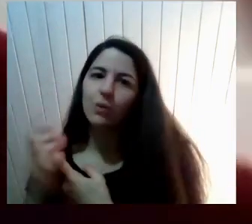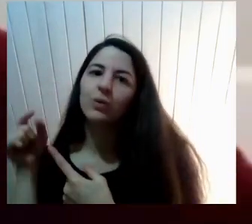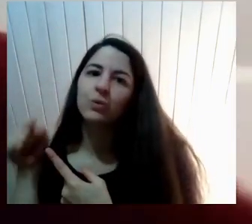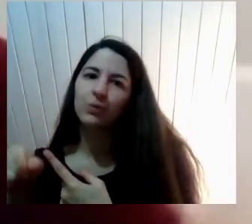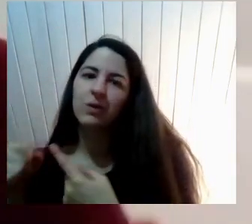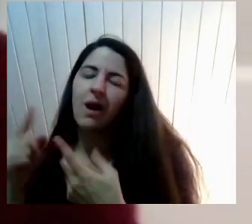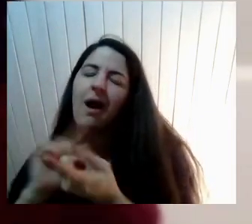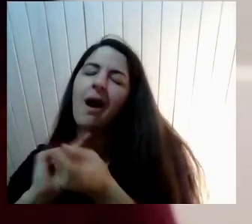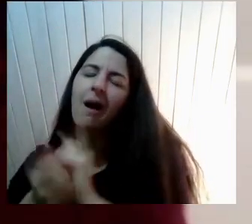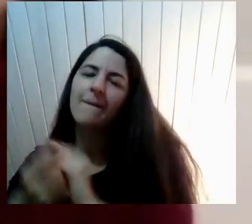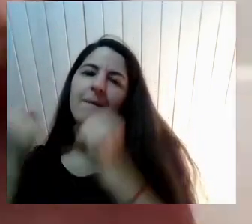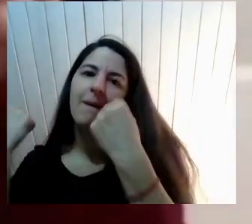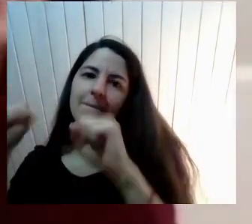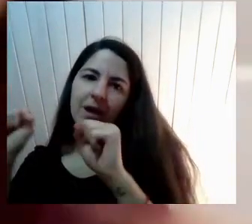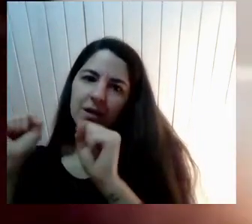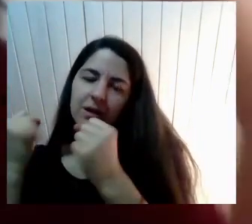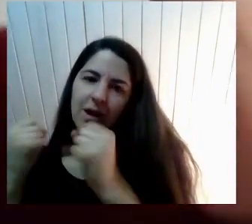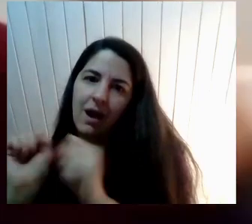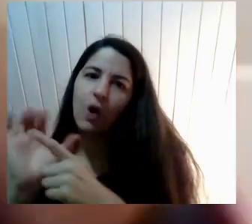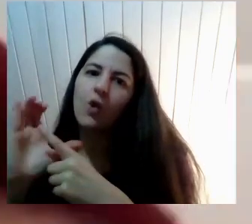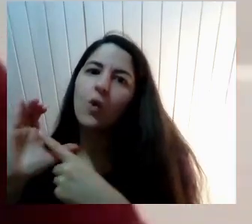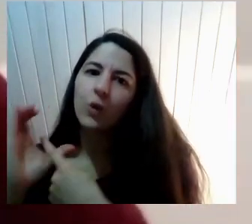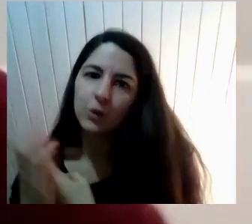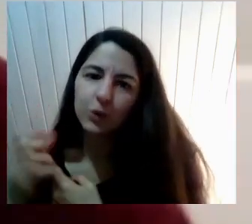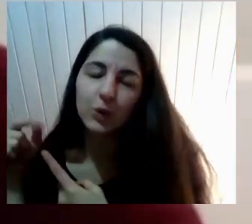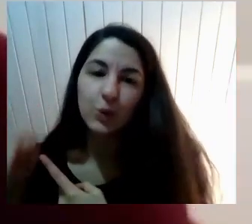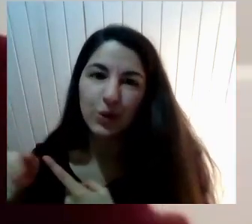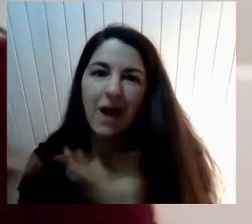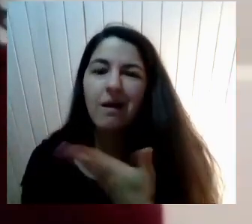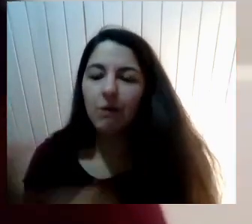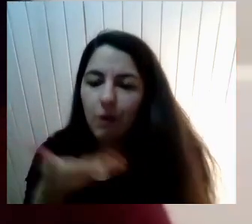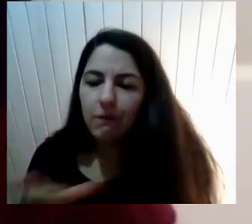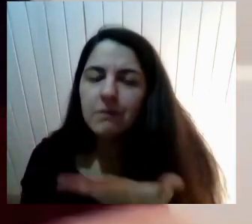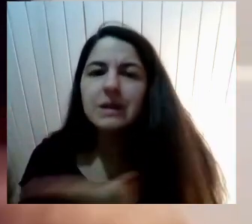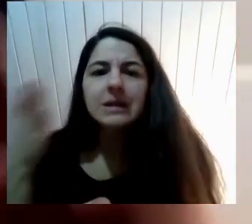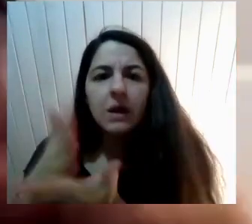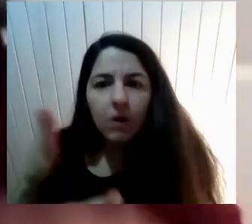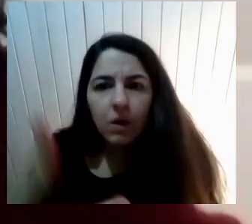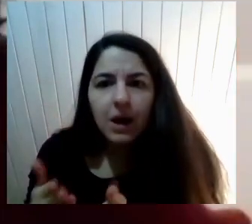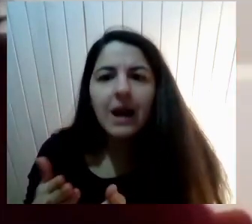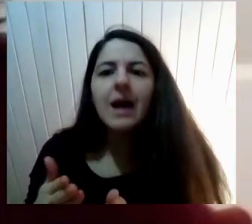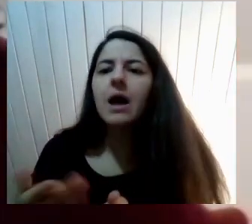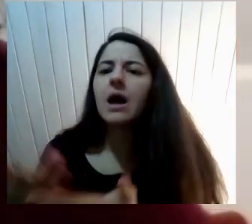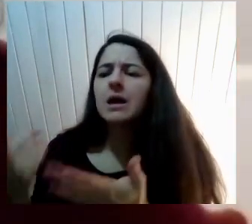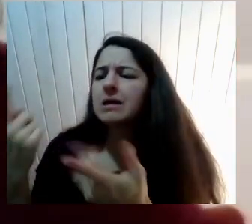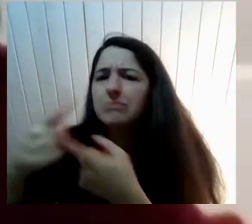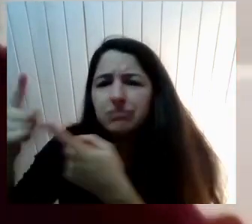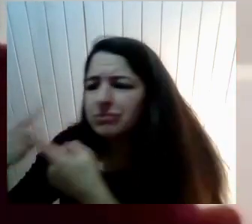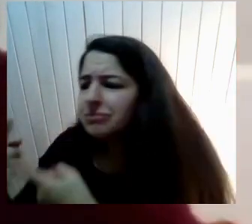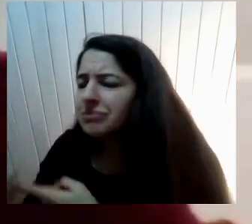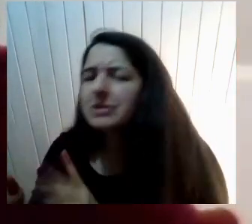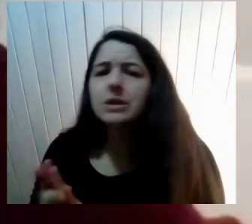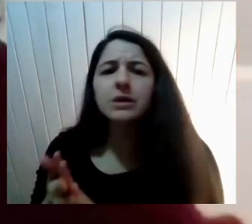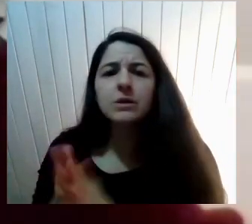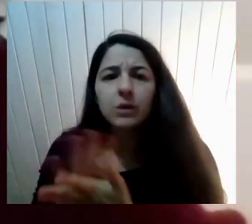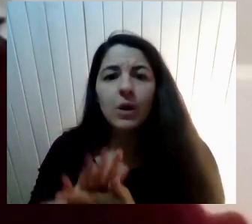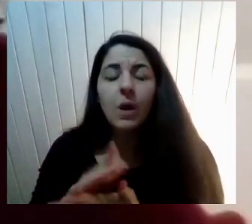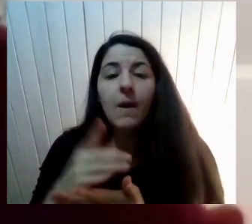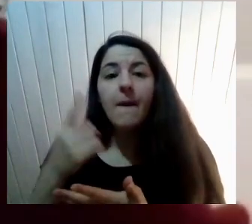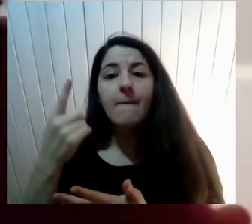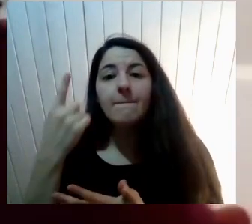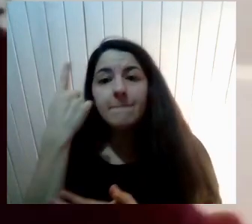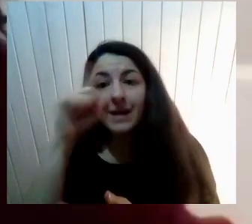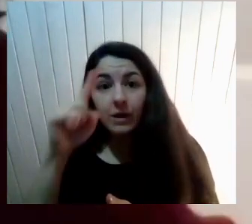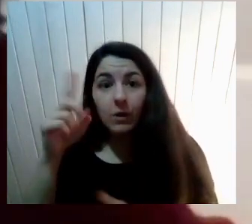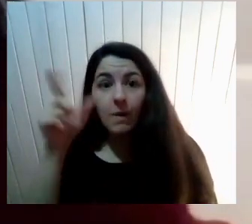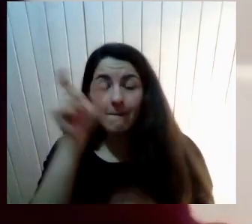leyes De inclusión Cuestión de convivencia Escolar Ahora decreto 67 Evaluación Estamos aquí Allá Pero la gente Tiene instalado En el